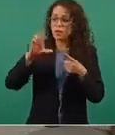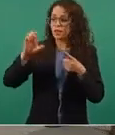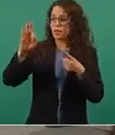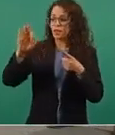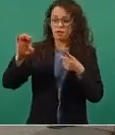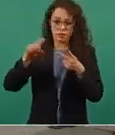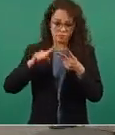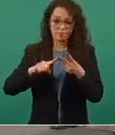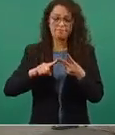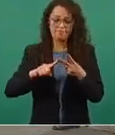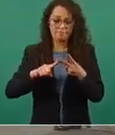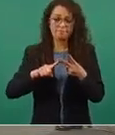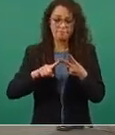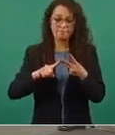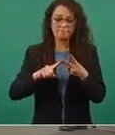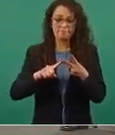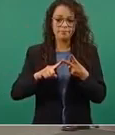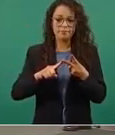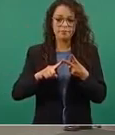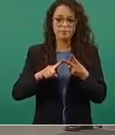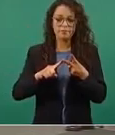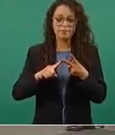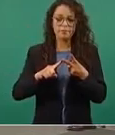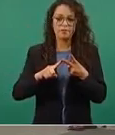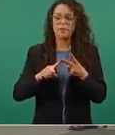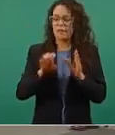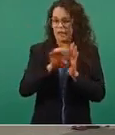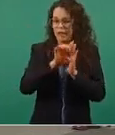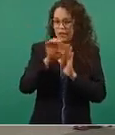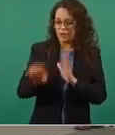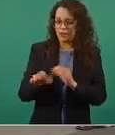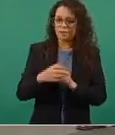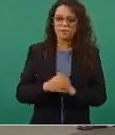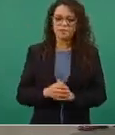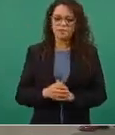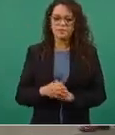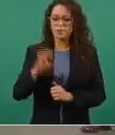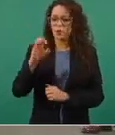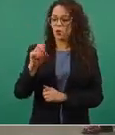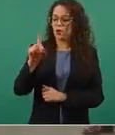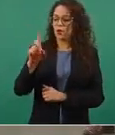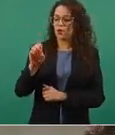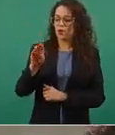Por ejemplo, ya resolvimos lo de Odebrecht,